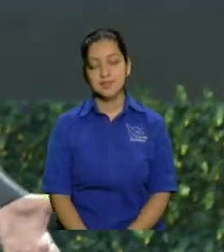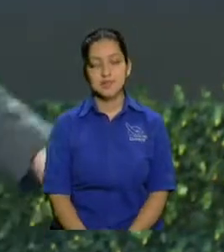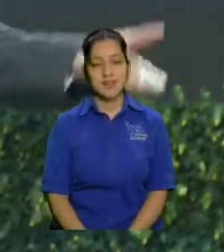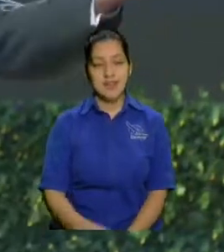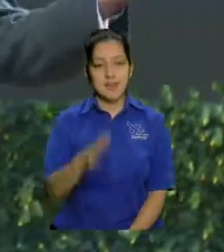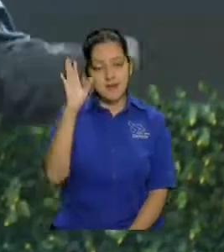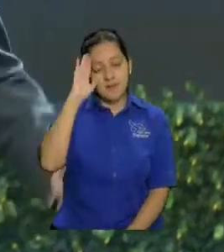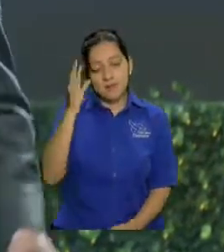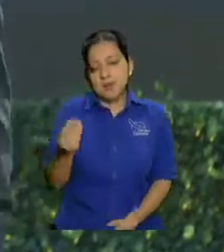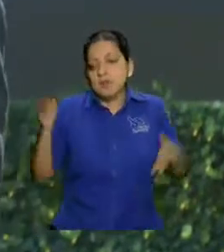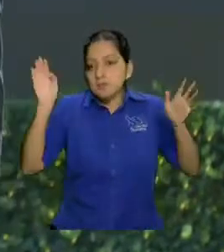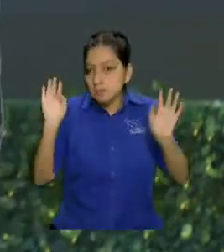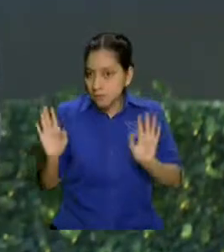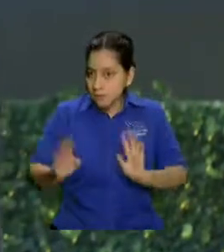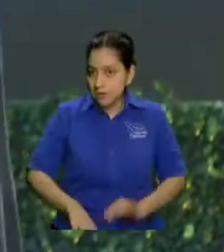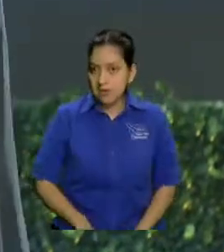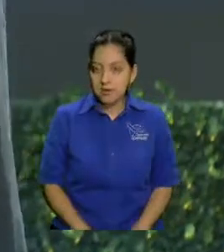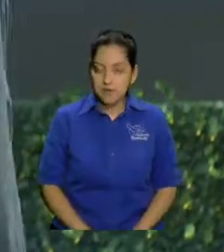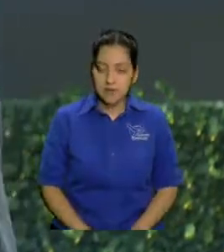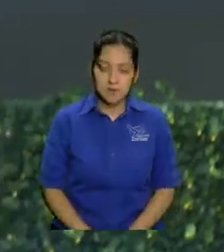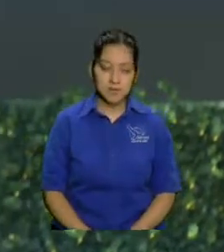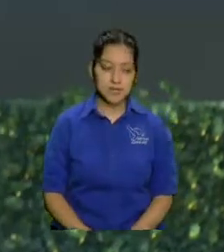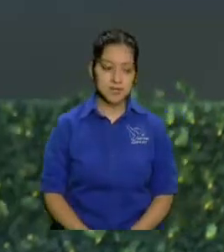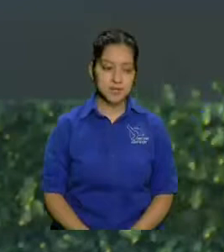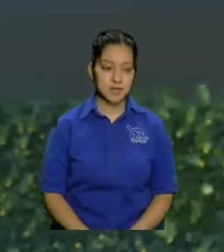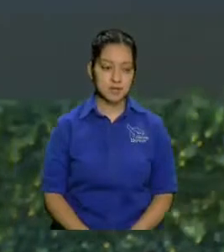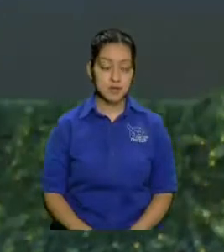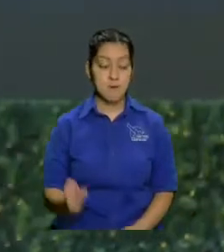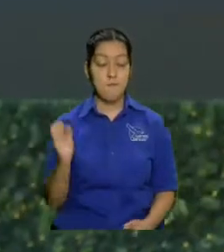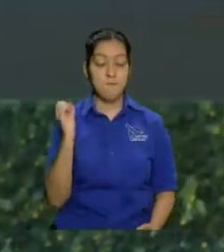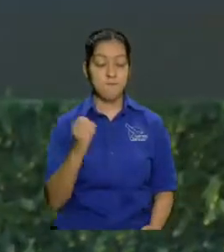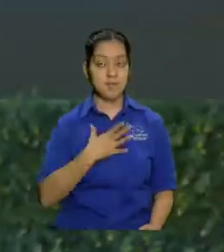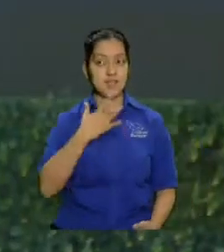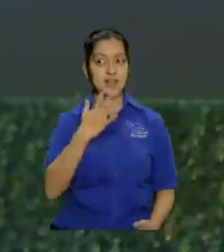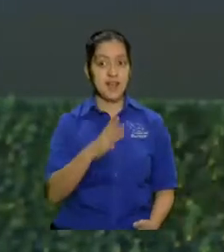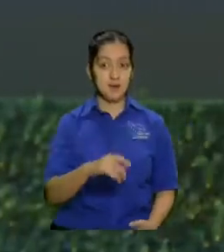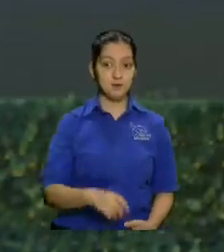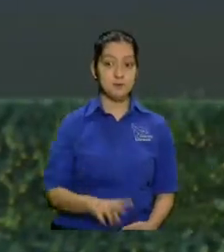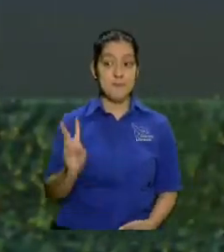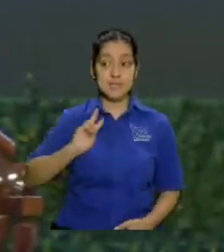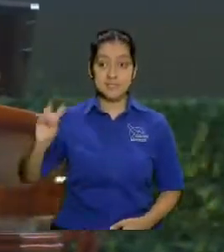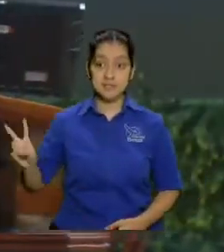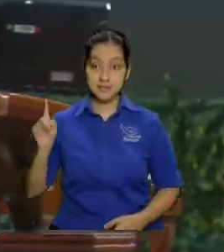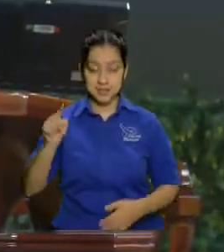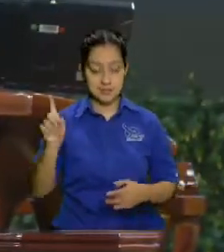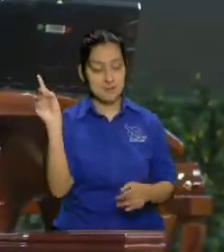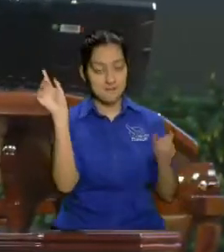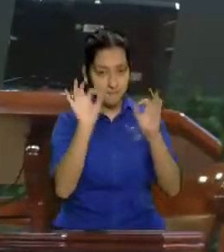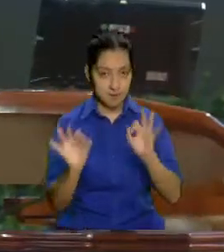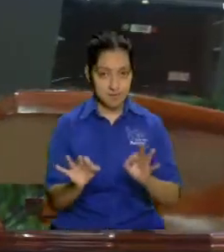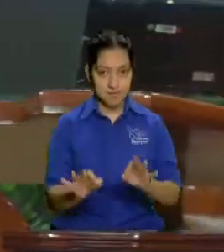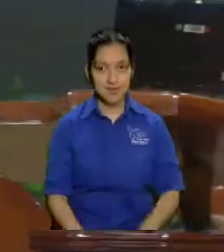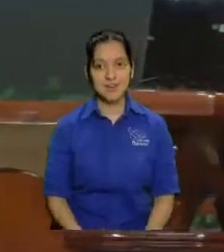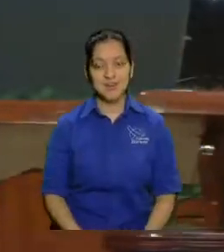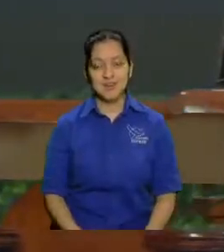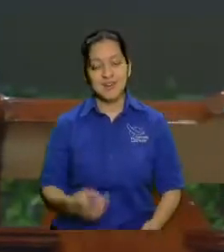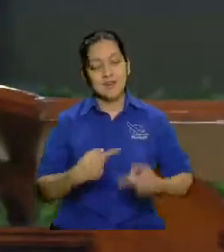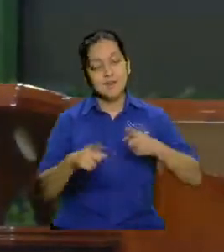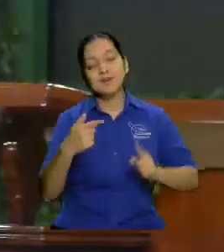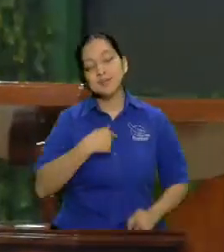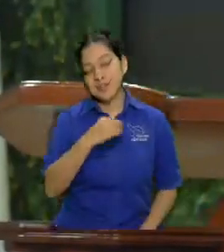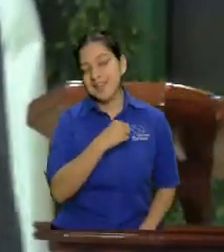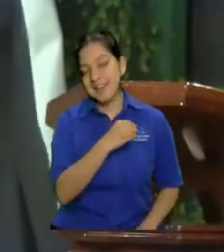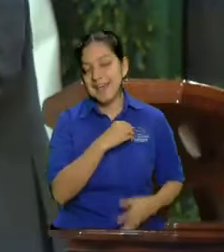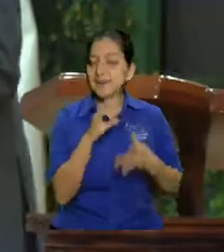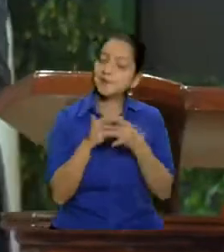porque ni modo que vamos a agredir a los vecinos de esa manera verdad si los queremos bendecir bueno la cosa que le quería contar